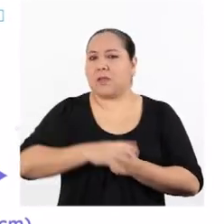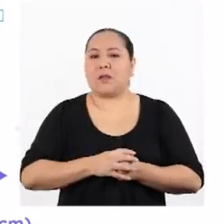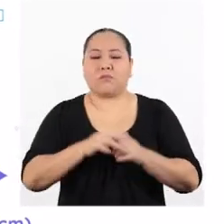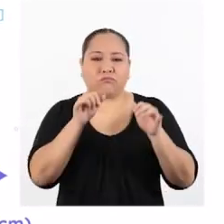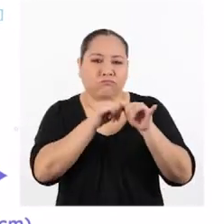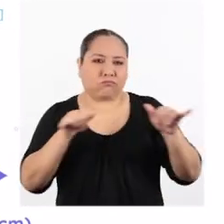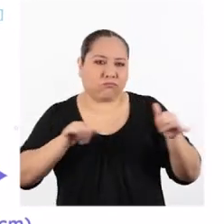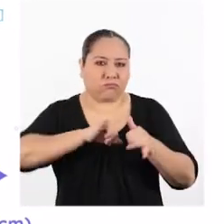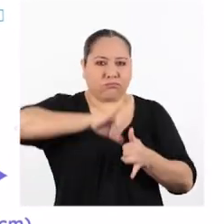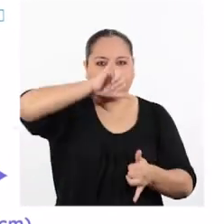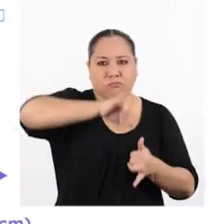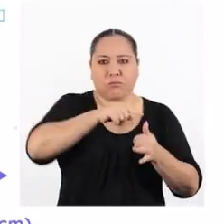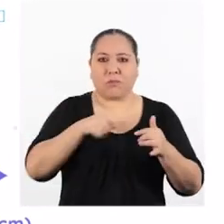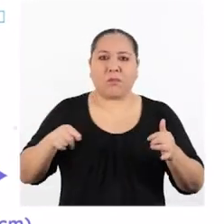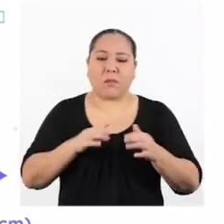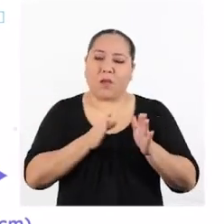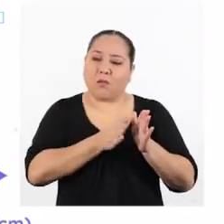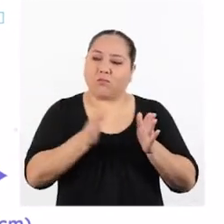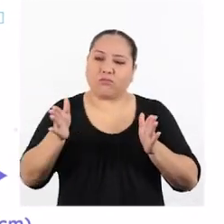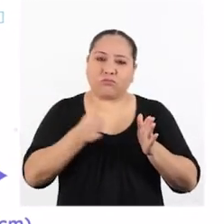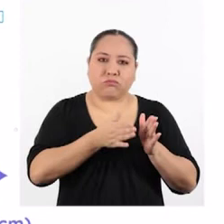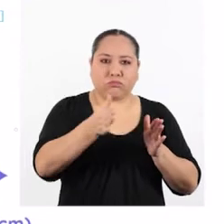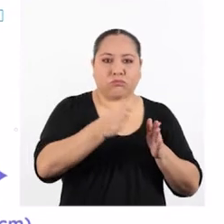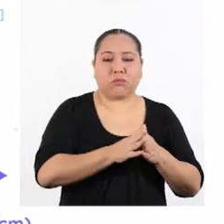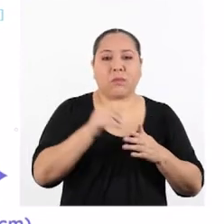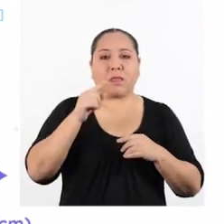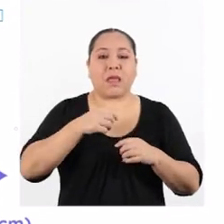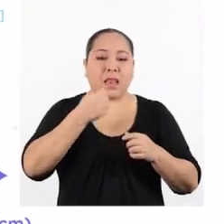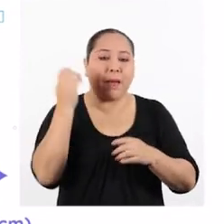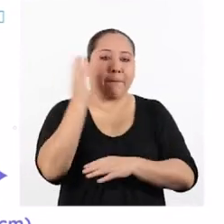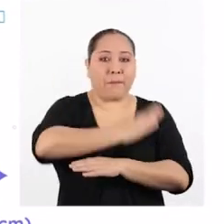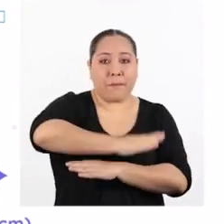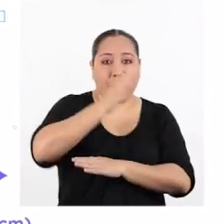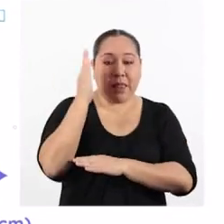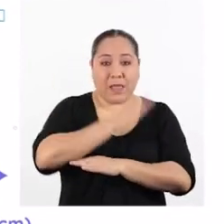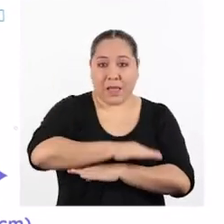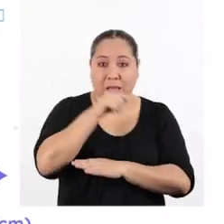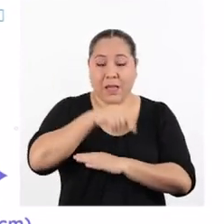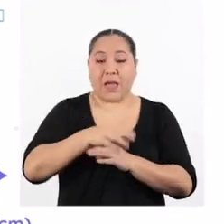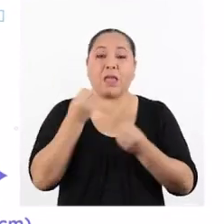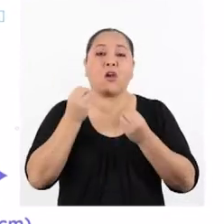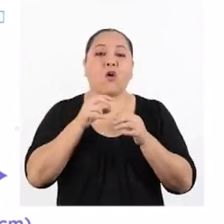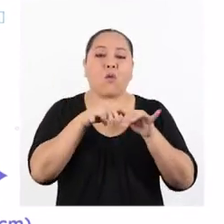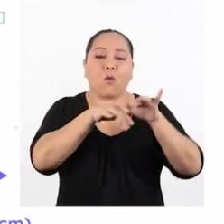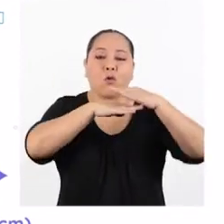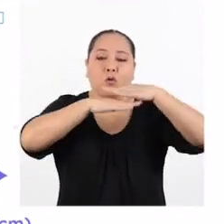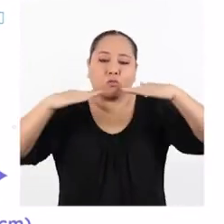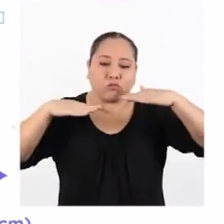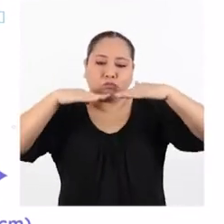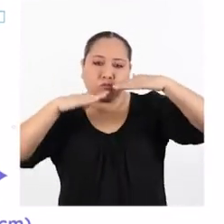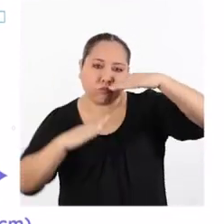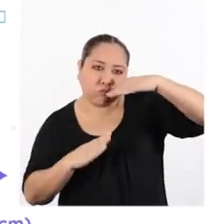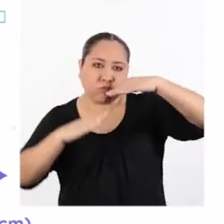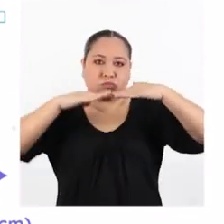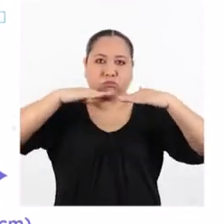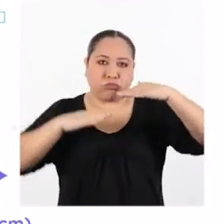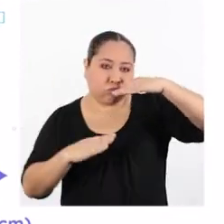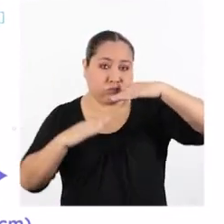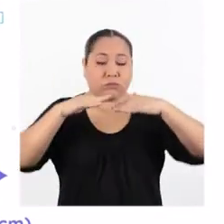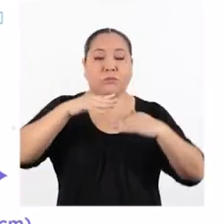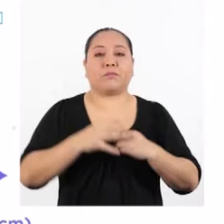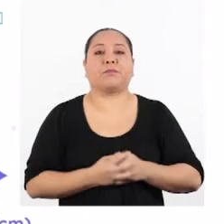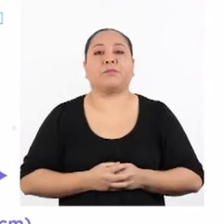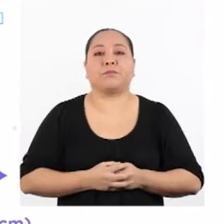medida de la altura del desplazamiento de la palanca respecto a su posición de equilibrio